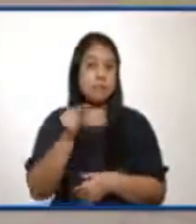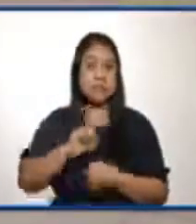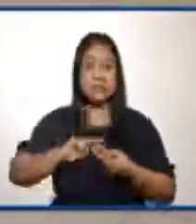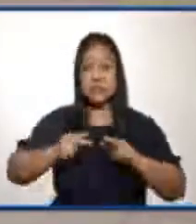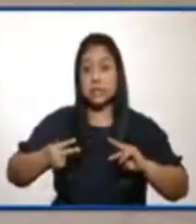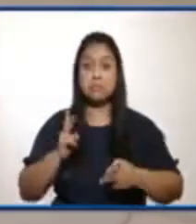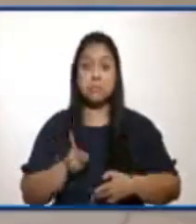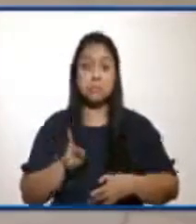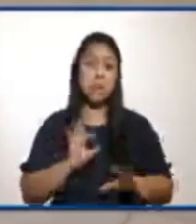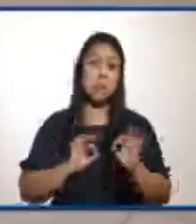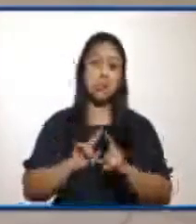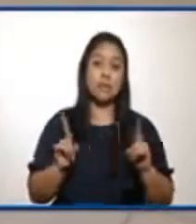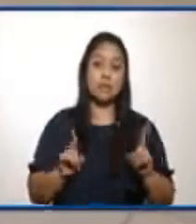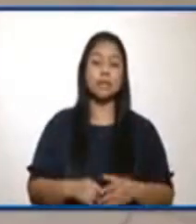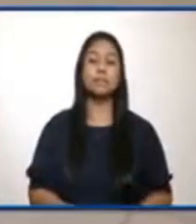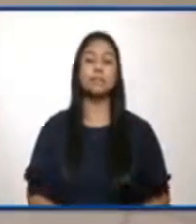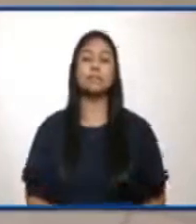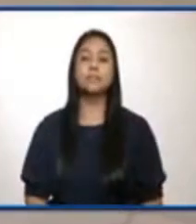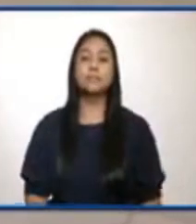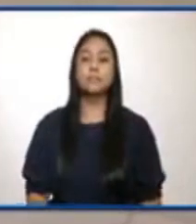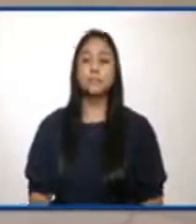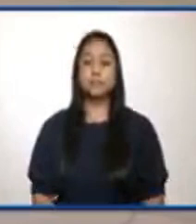Pregunta Alejandro Esquite de La Red.